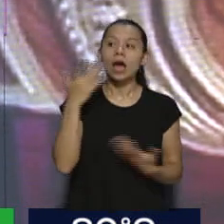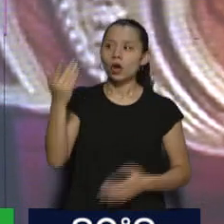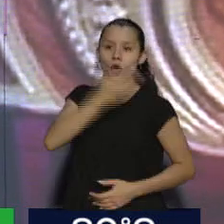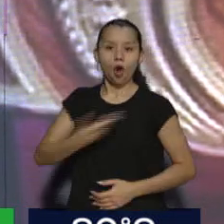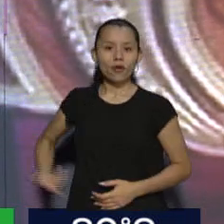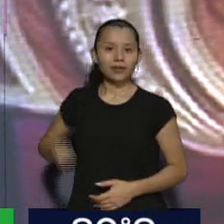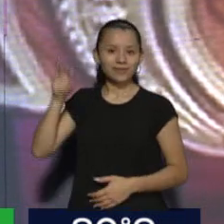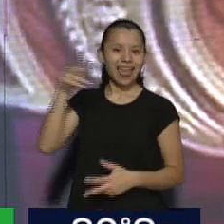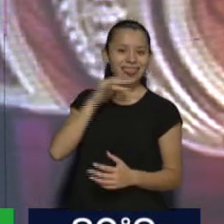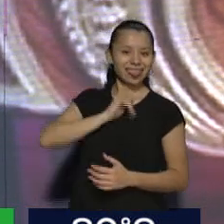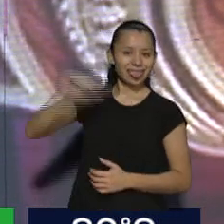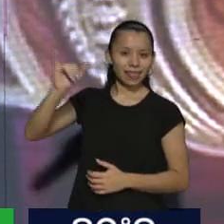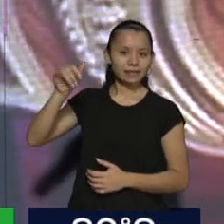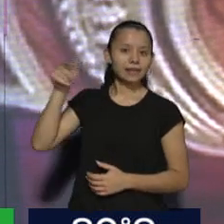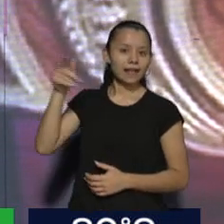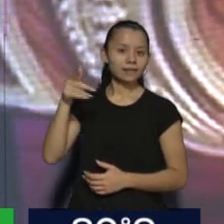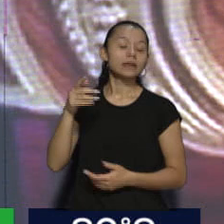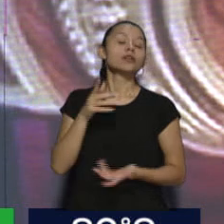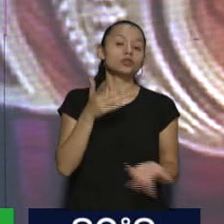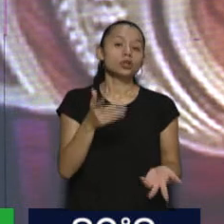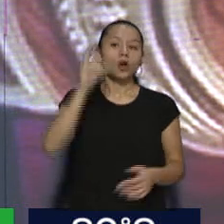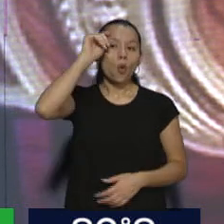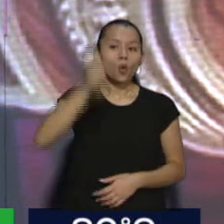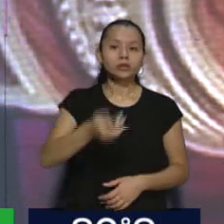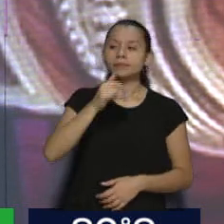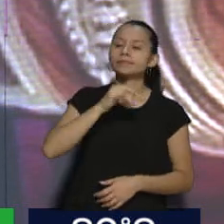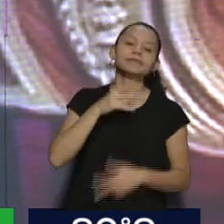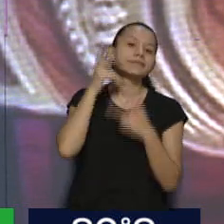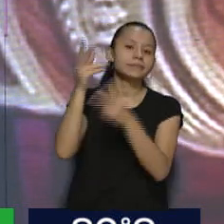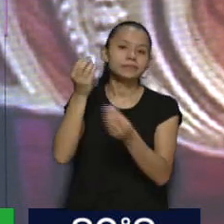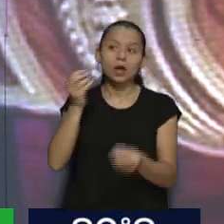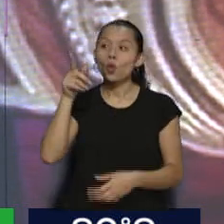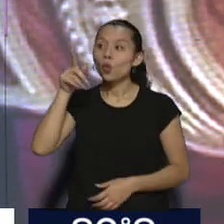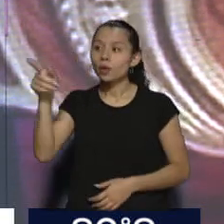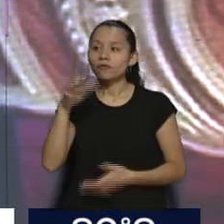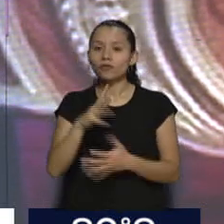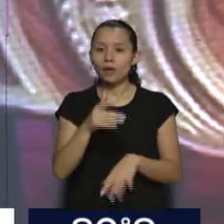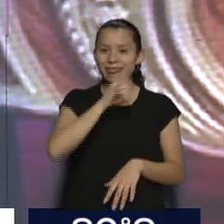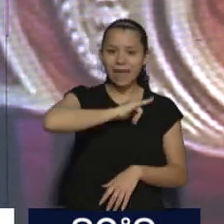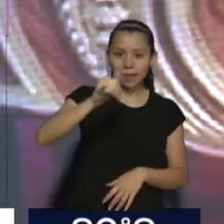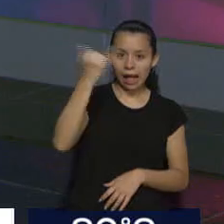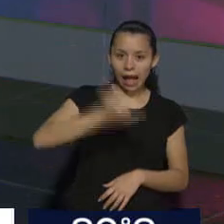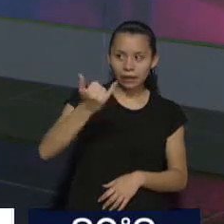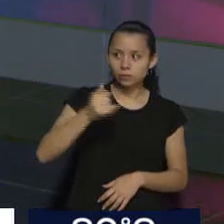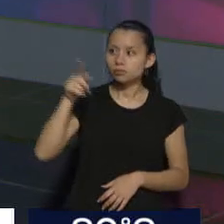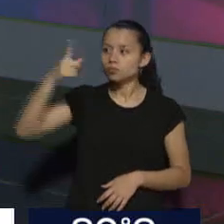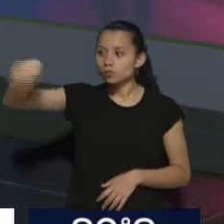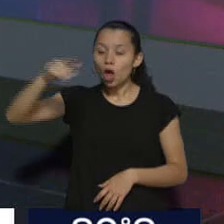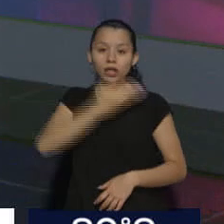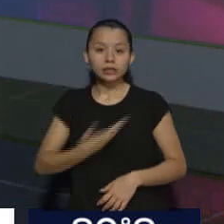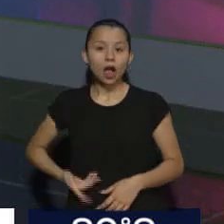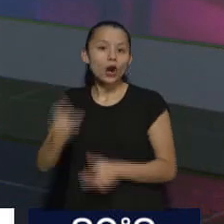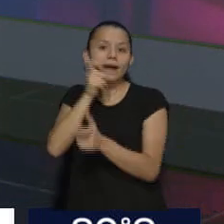mire, hay una cautelar en su contra. ¿Qué hacemos? Tiene cinco días para responder. Y a partir de ahí... Pero esto nunca lo notificaron.